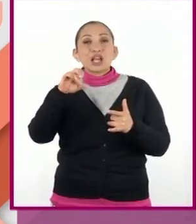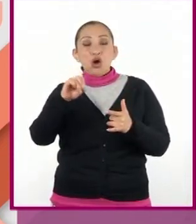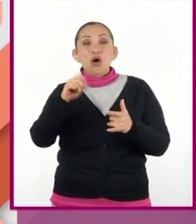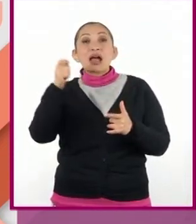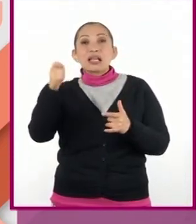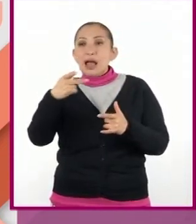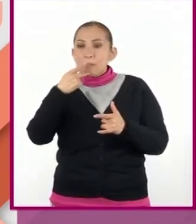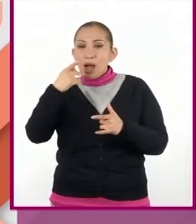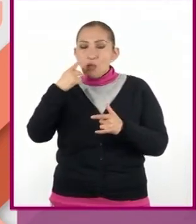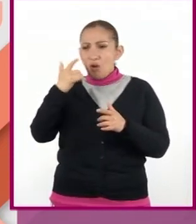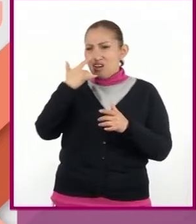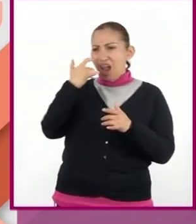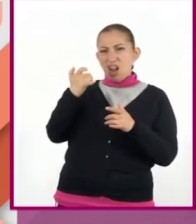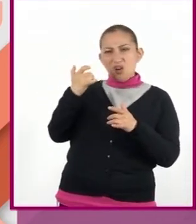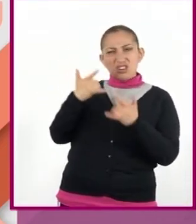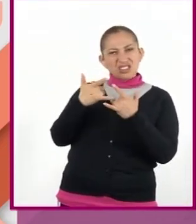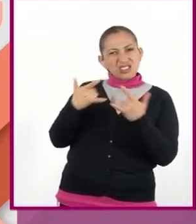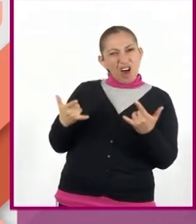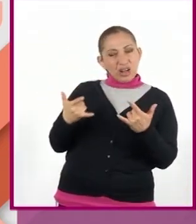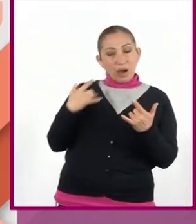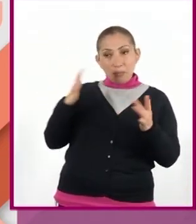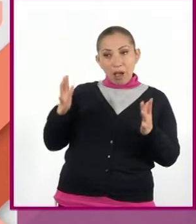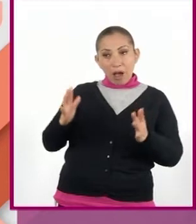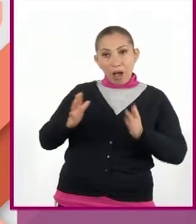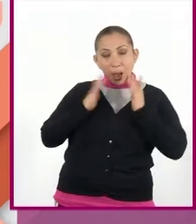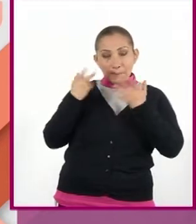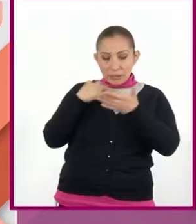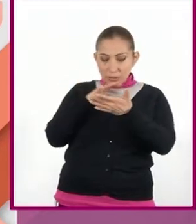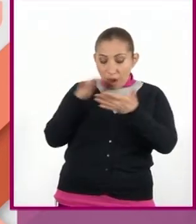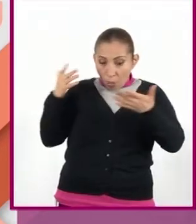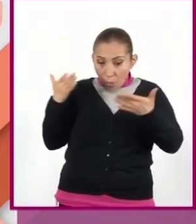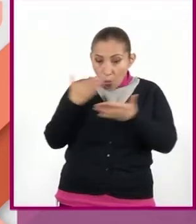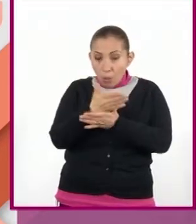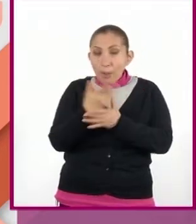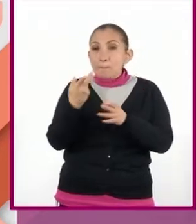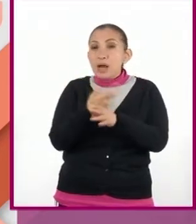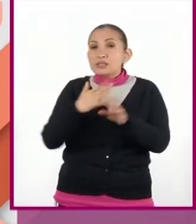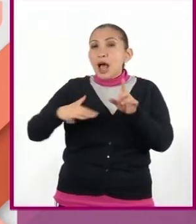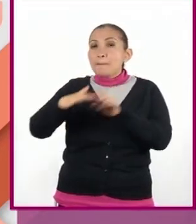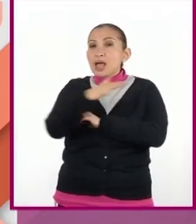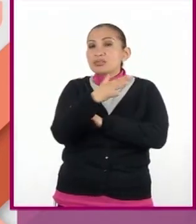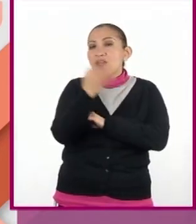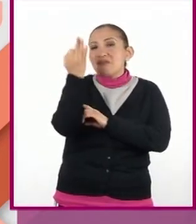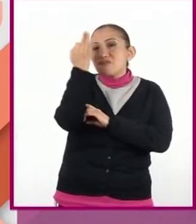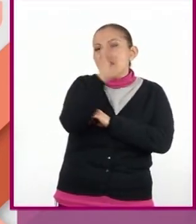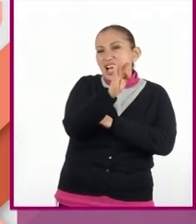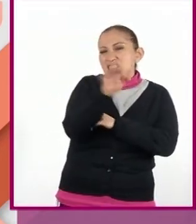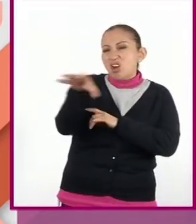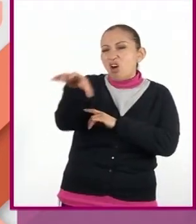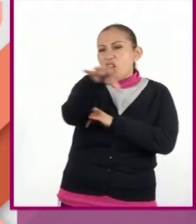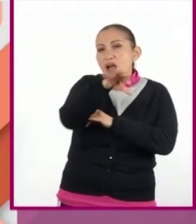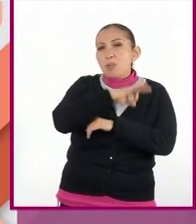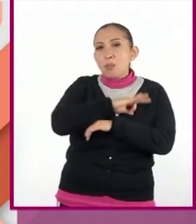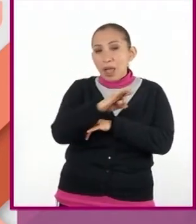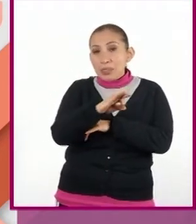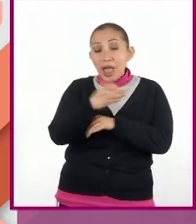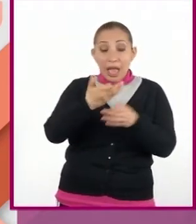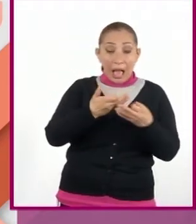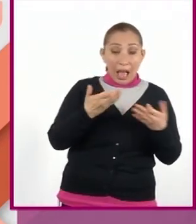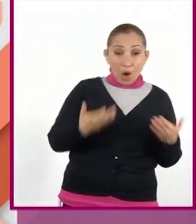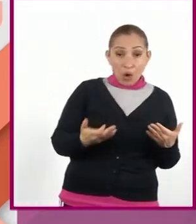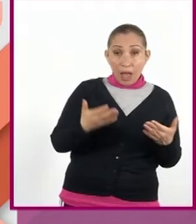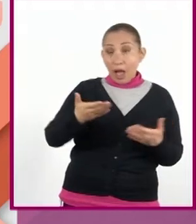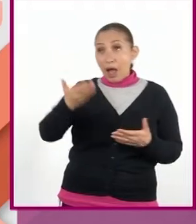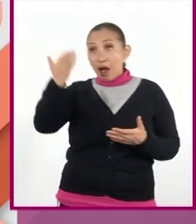sobrenatural que irrumpe en la historia sorprendiendo al lector. Sucede en ambientes de fantasía y puede desarrollarse en el presente,